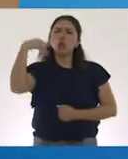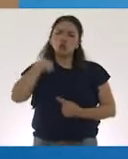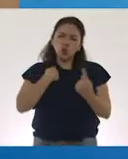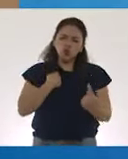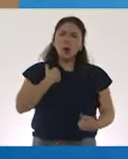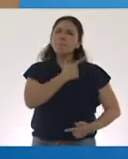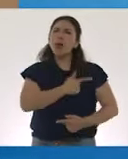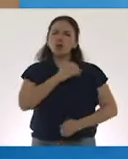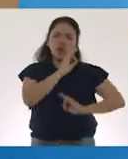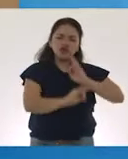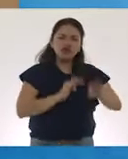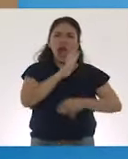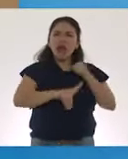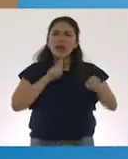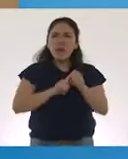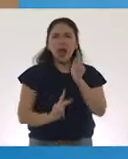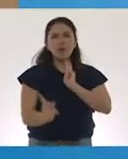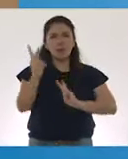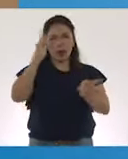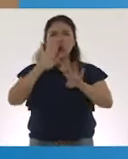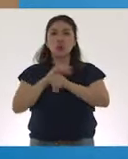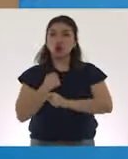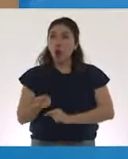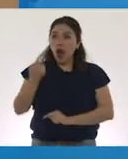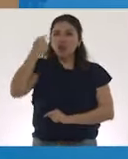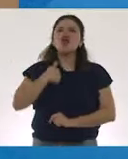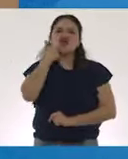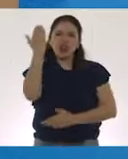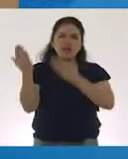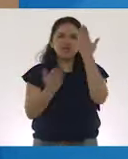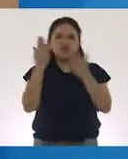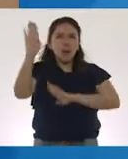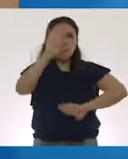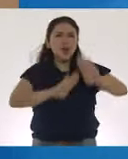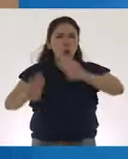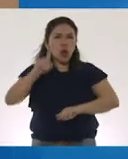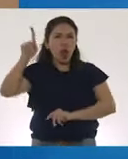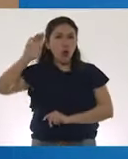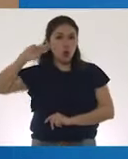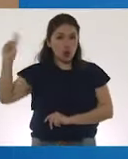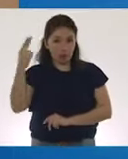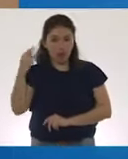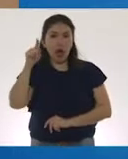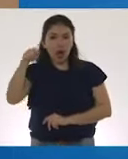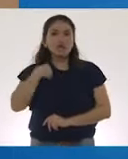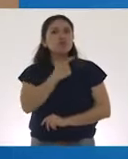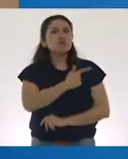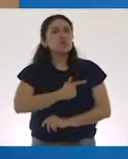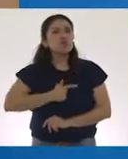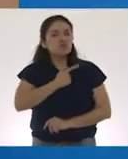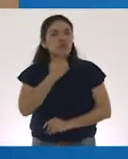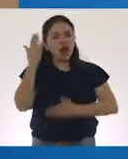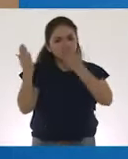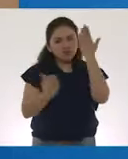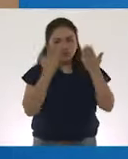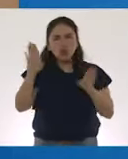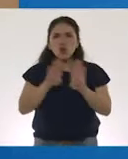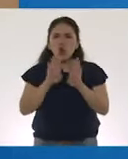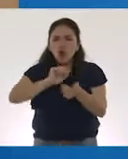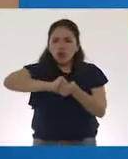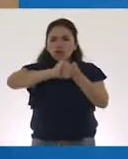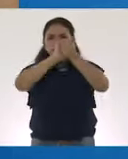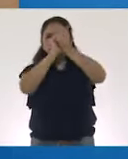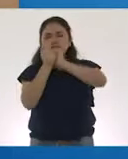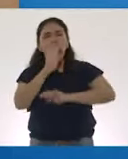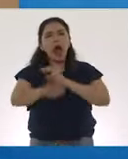animales y las plantas. Por eso de grande decidí estudiar biología en la Facultad de Ciencias de la UNAM. Ahí me gustó mucho el estudio de la evolución de los